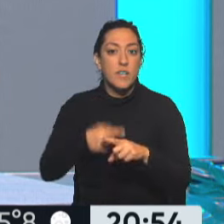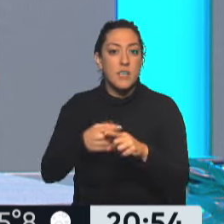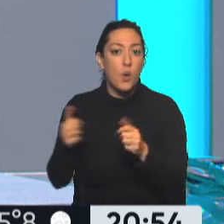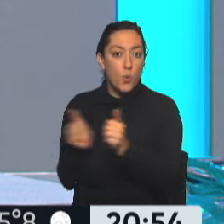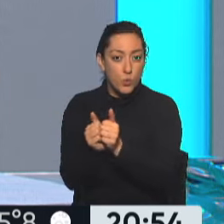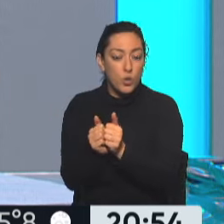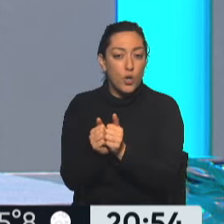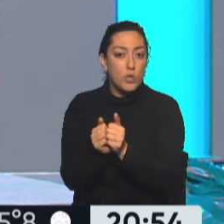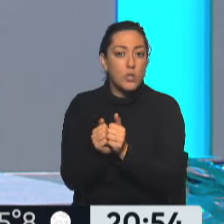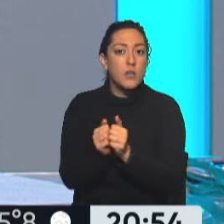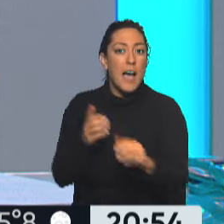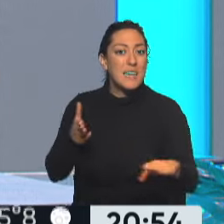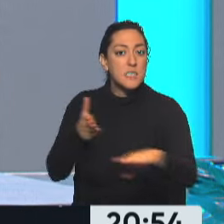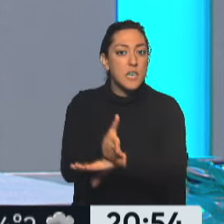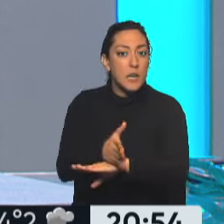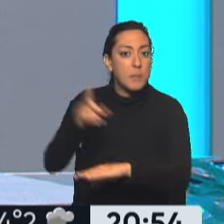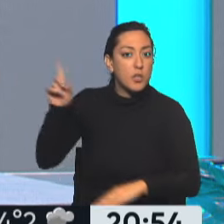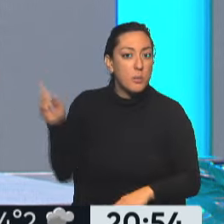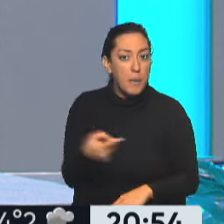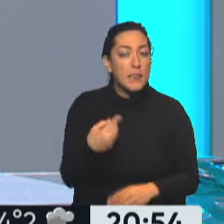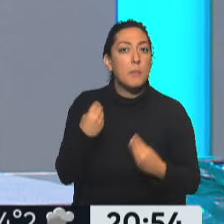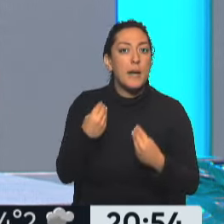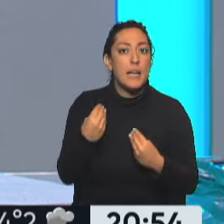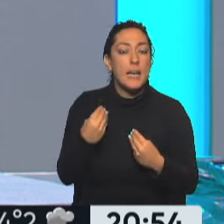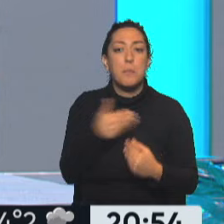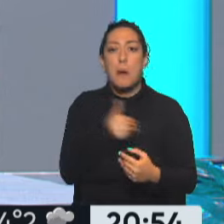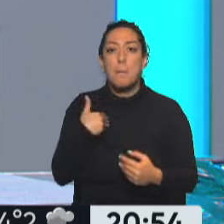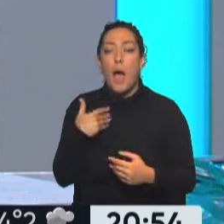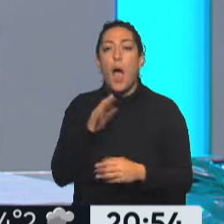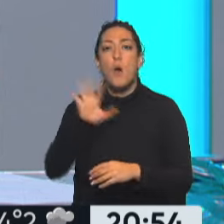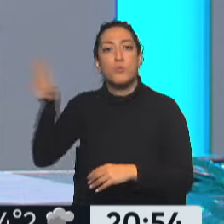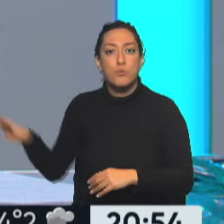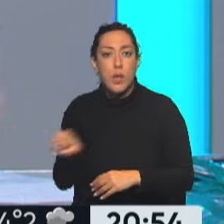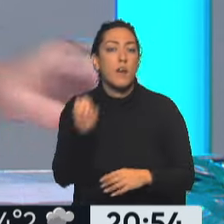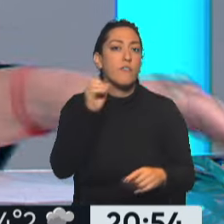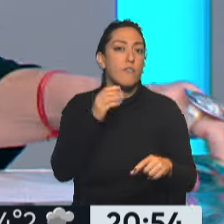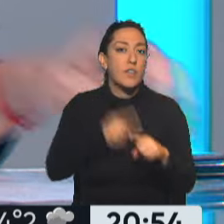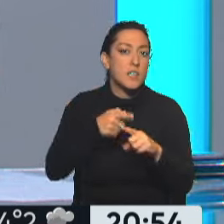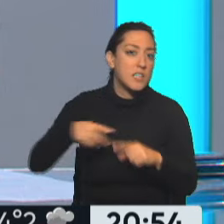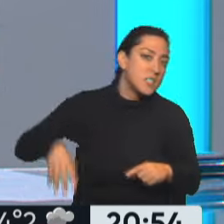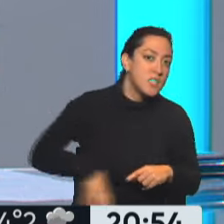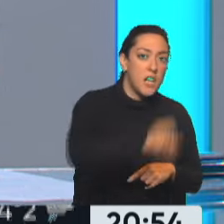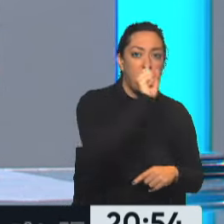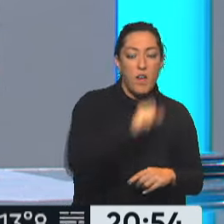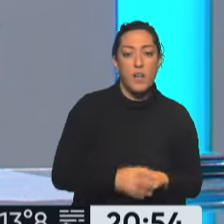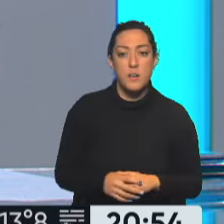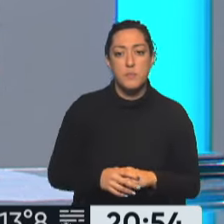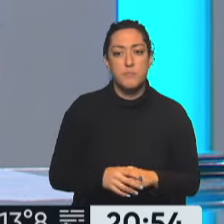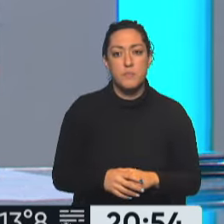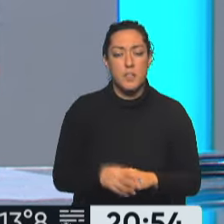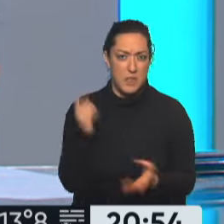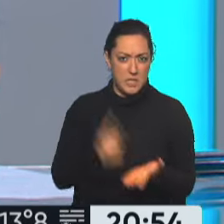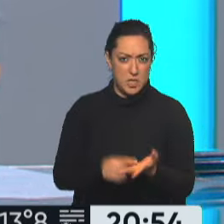fuerza pública, orden un allanamiento para ir a buscar a los chicos a la casa de la madre para que vayan a la fiesta. Y te digo la conclusión de por qué da eso,